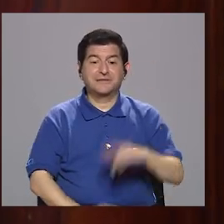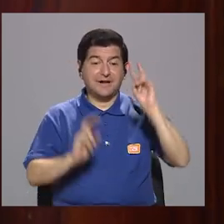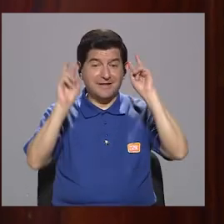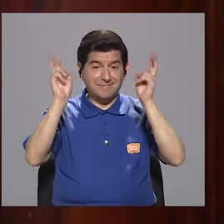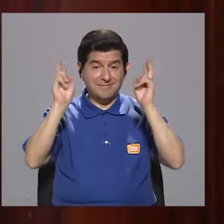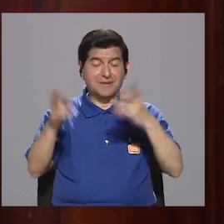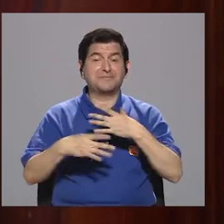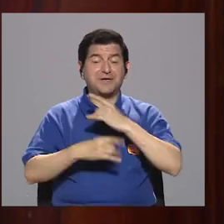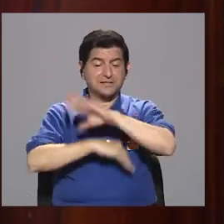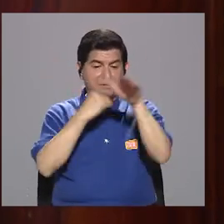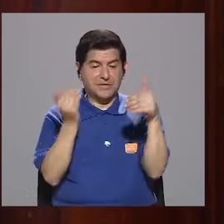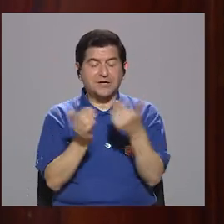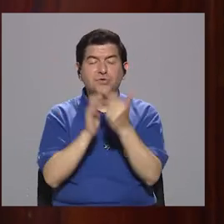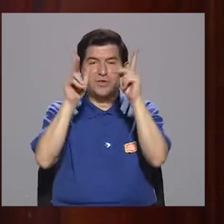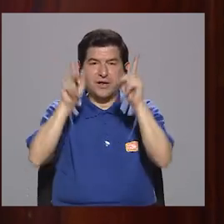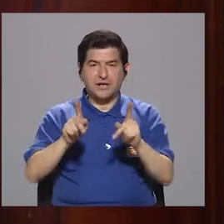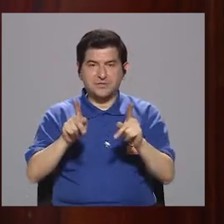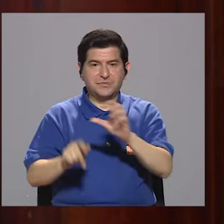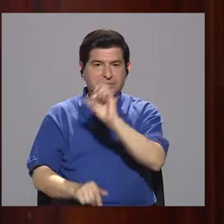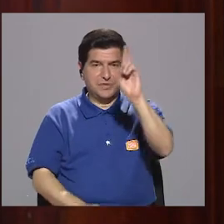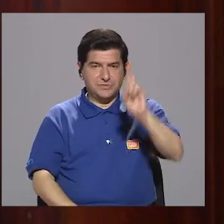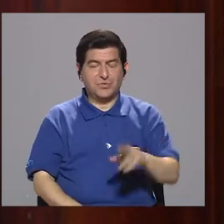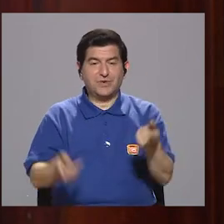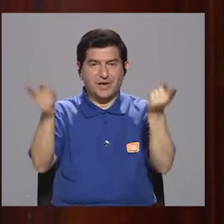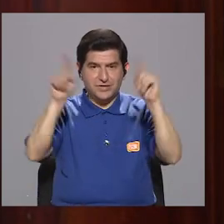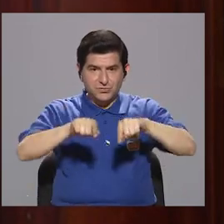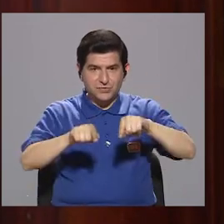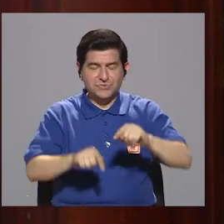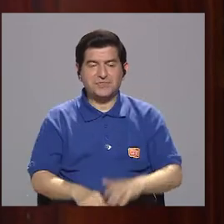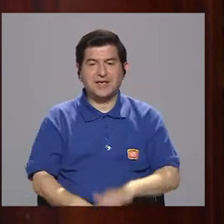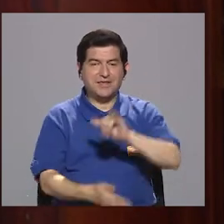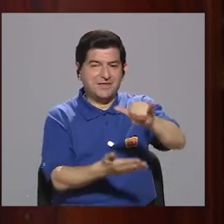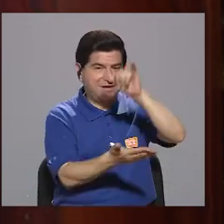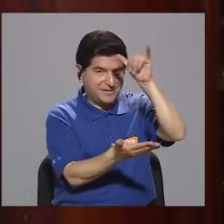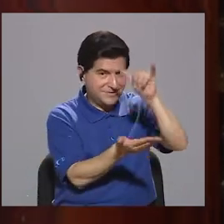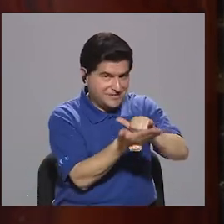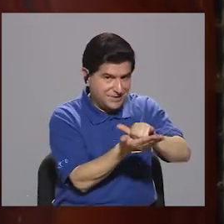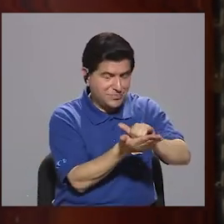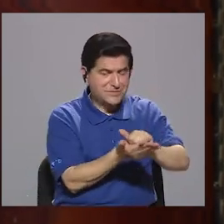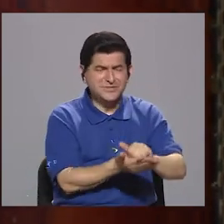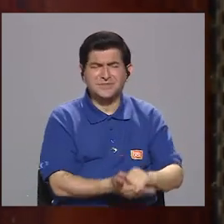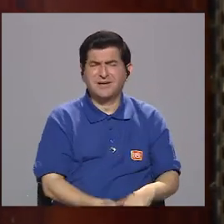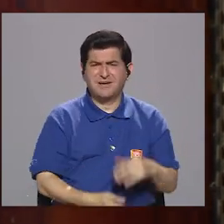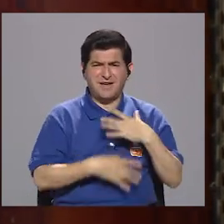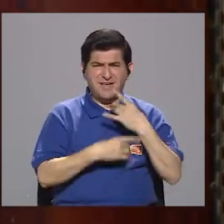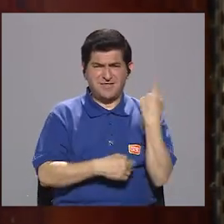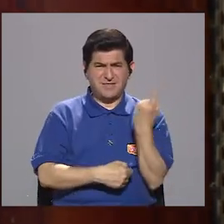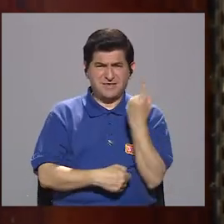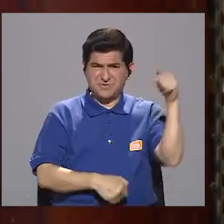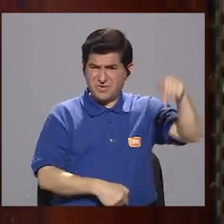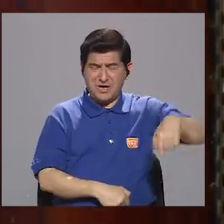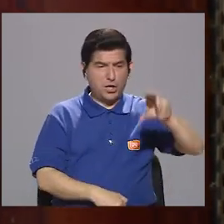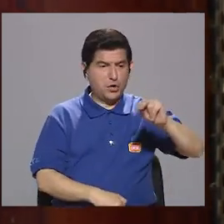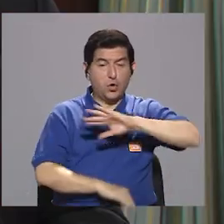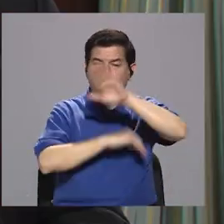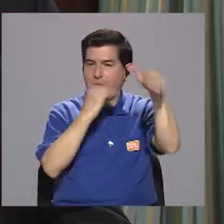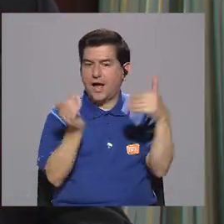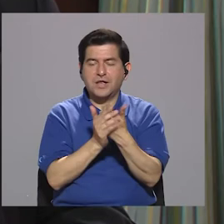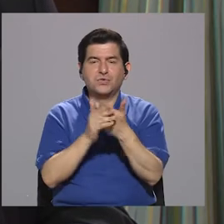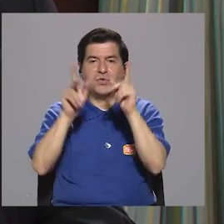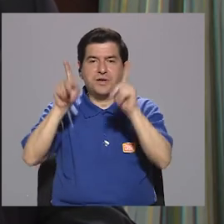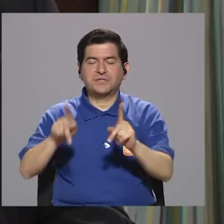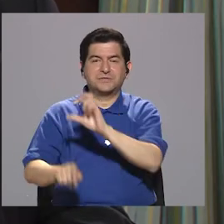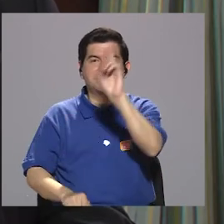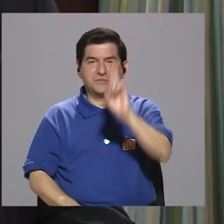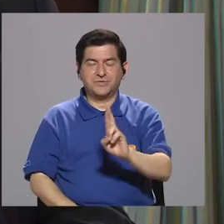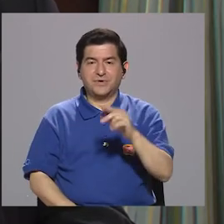son temas que le interesan a todos los costarricenses. Lo que suceda en la ciudad de San José no es solo interés de los josefinos, es interés de todos los